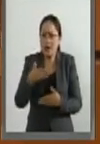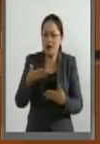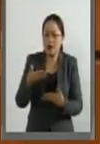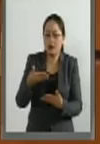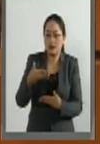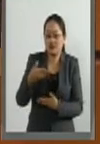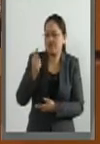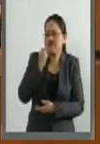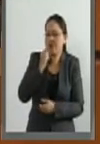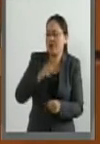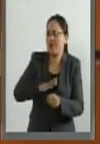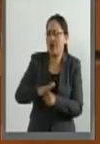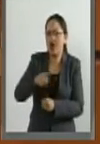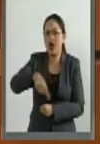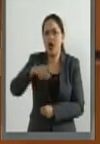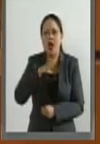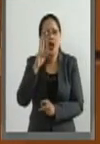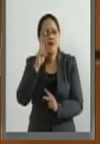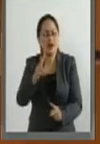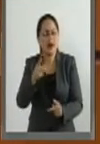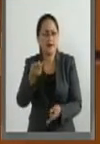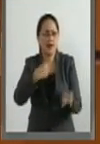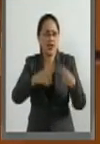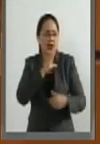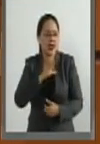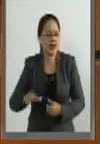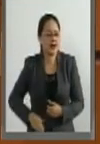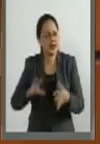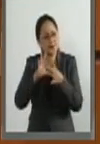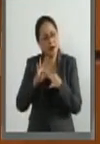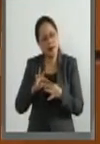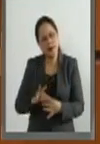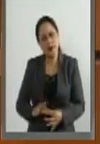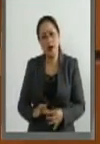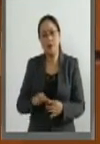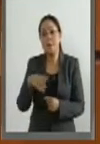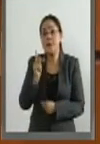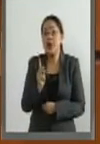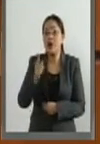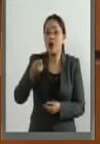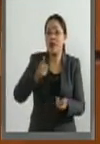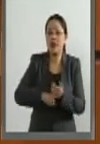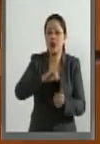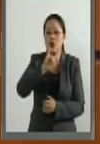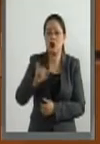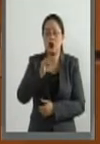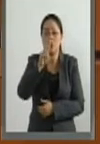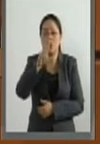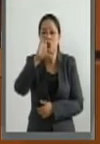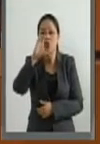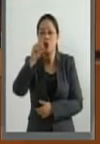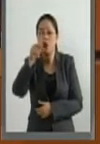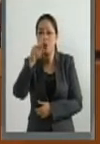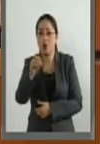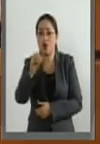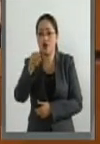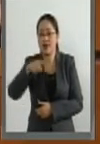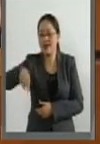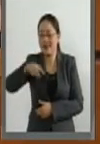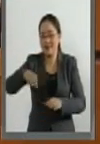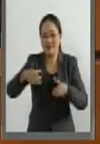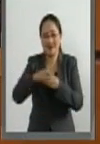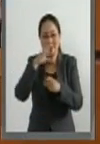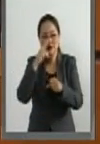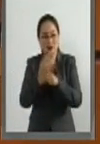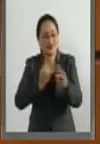importa que se escuche a los candidatos porque al final de cuentas en la Junta de Coordinación Política se decidirá